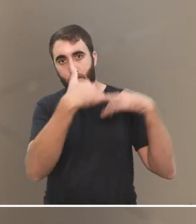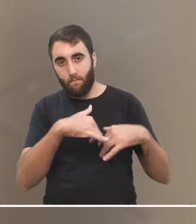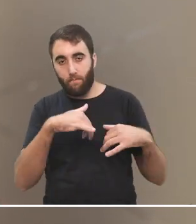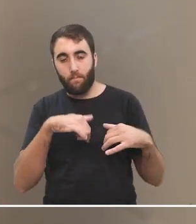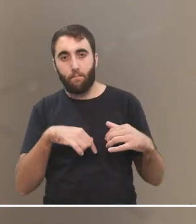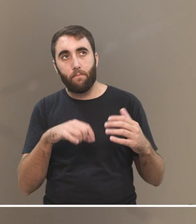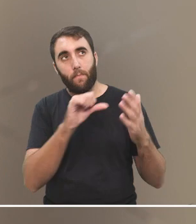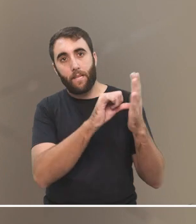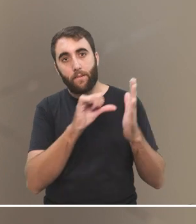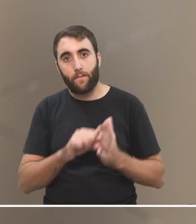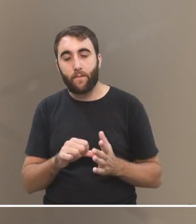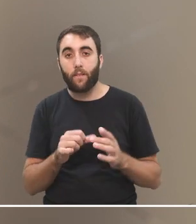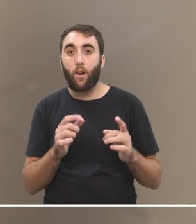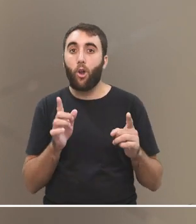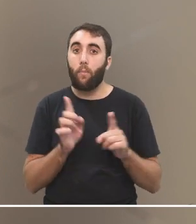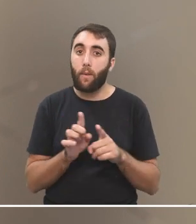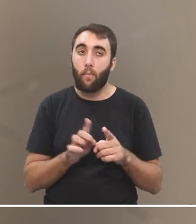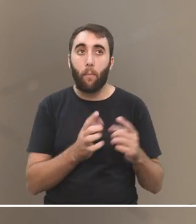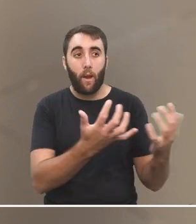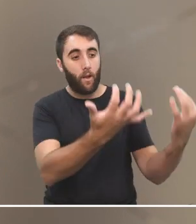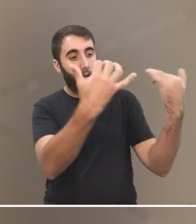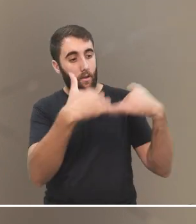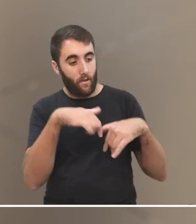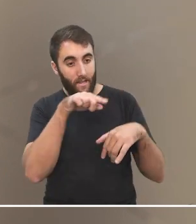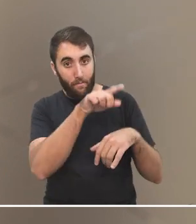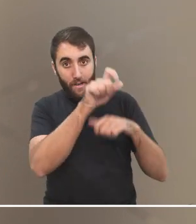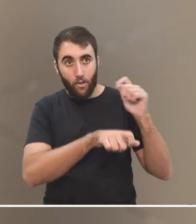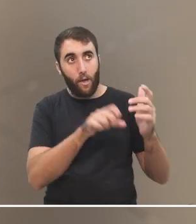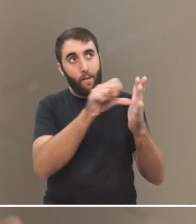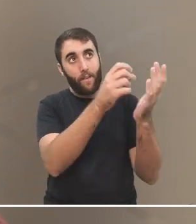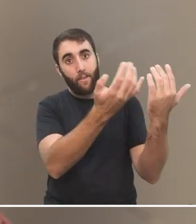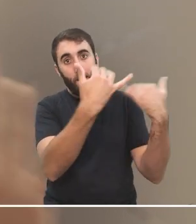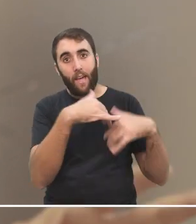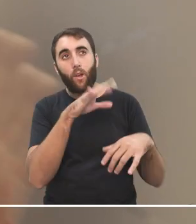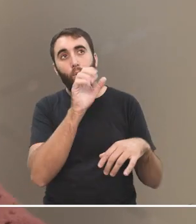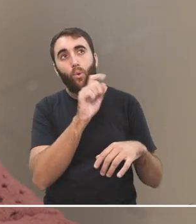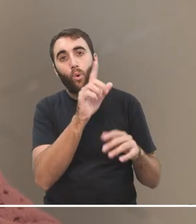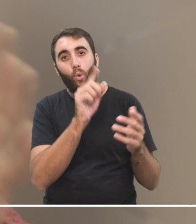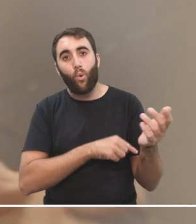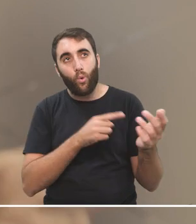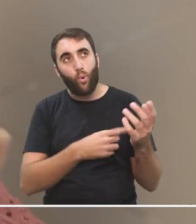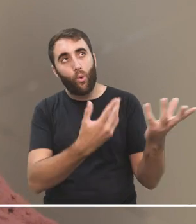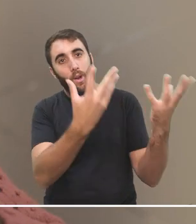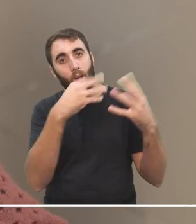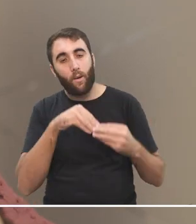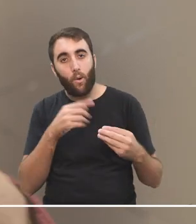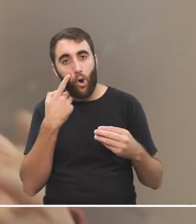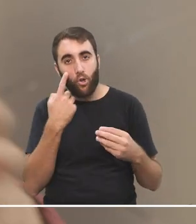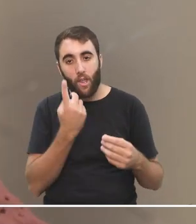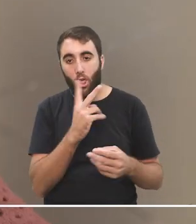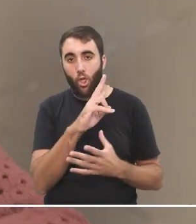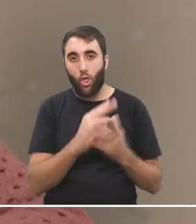y sin embargo, el inmigrante tiene una riqueza que el nativo no tiene, aunque más no sea, porque conoce estos dos mundos,